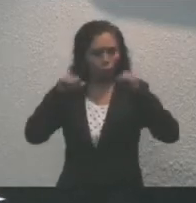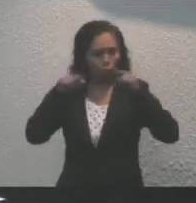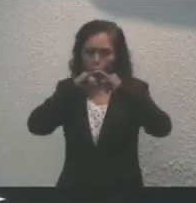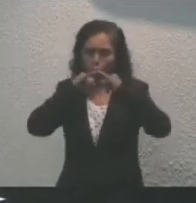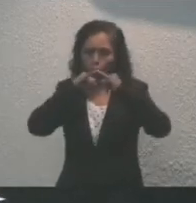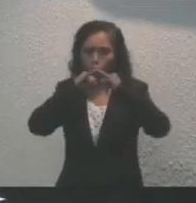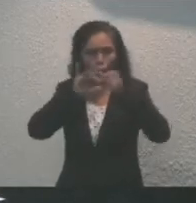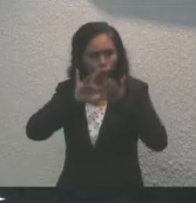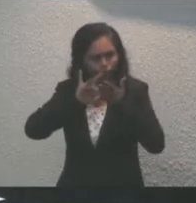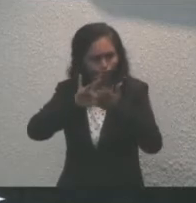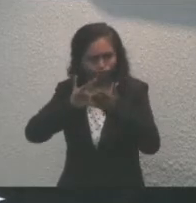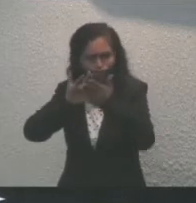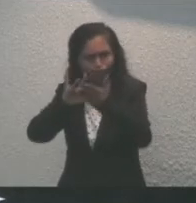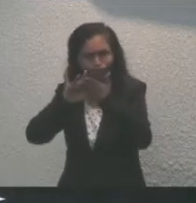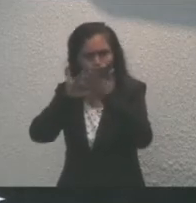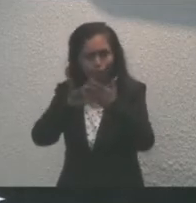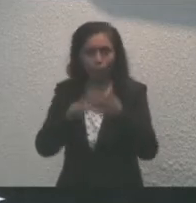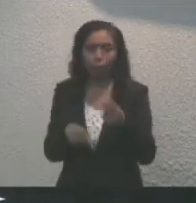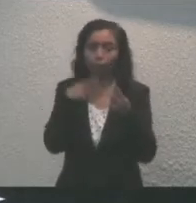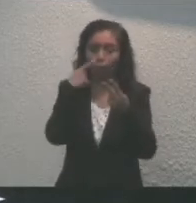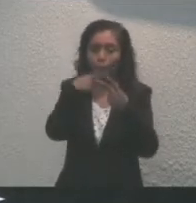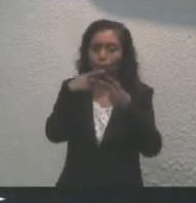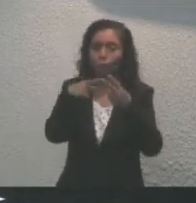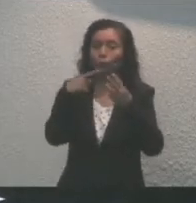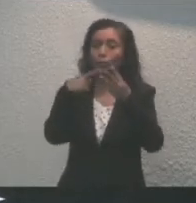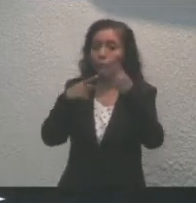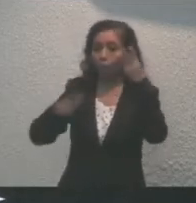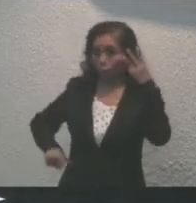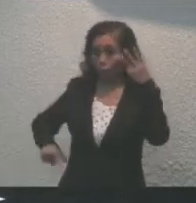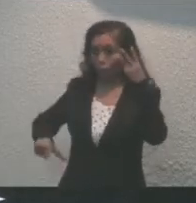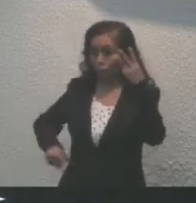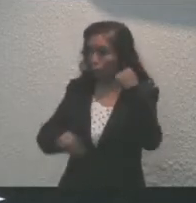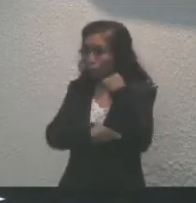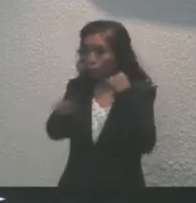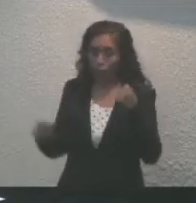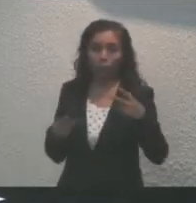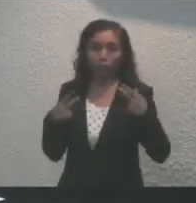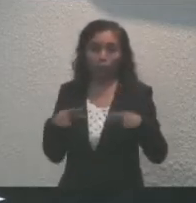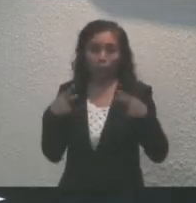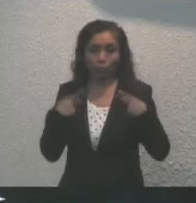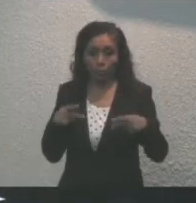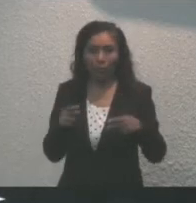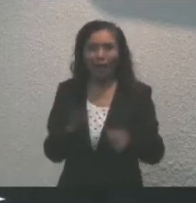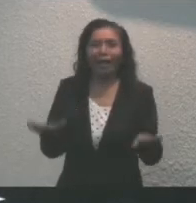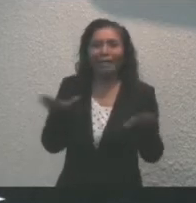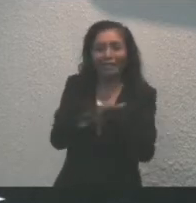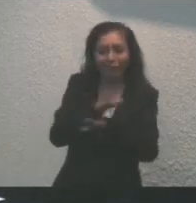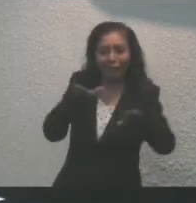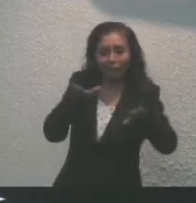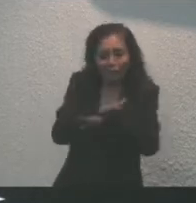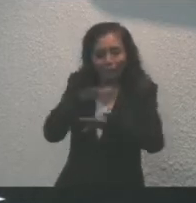de los tres órdenes de gobierno y con la sociedad civil para revertir la situación.